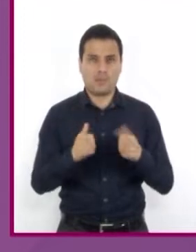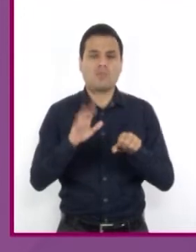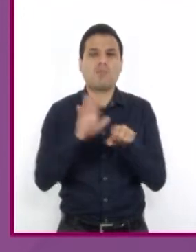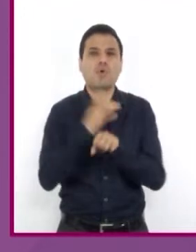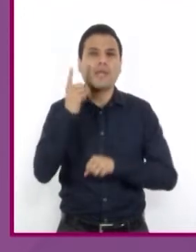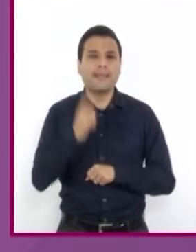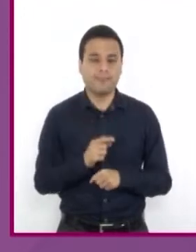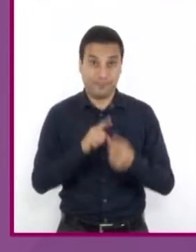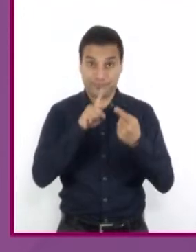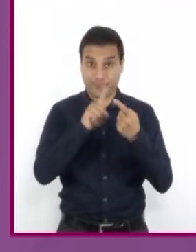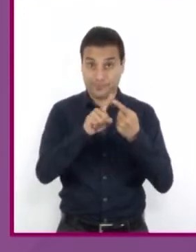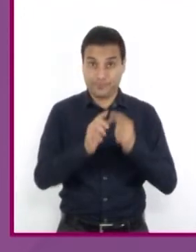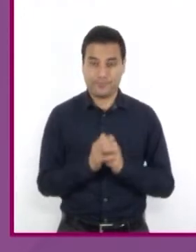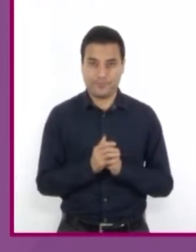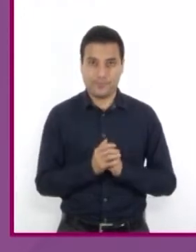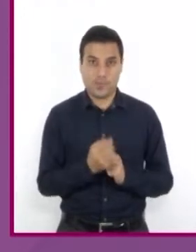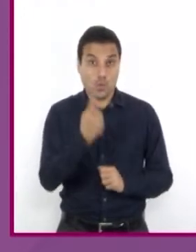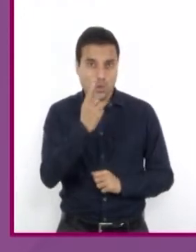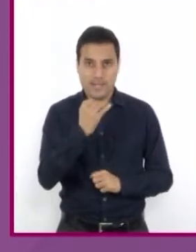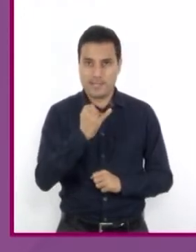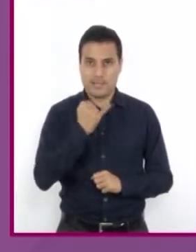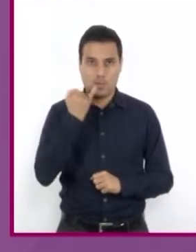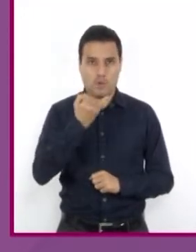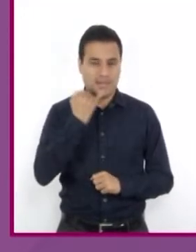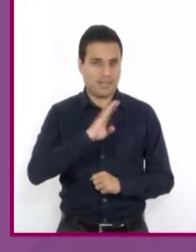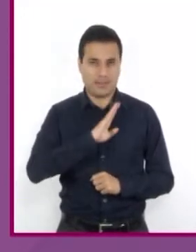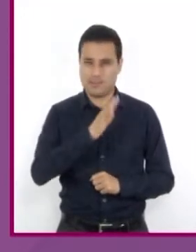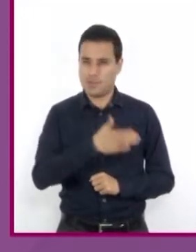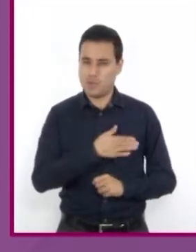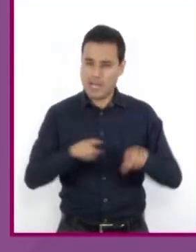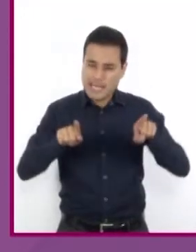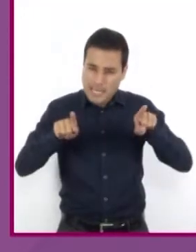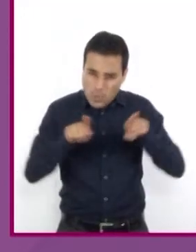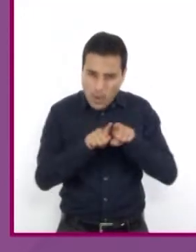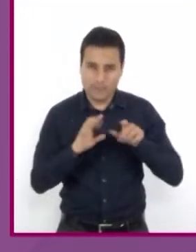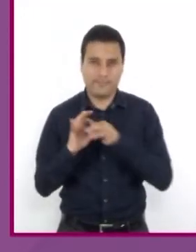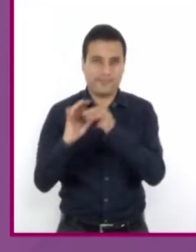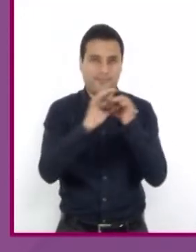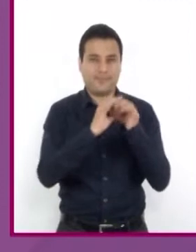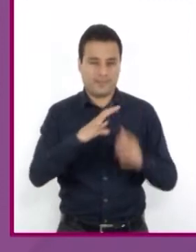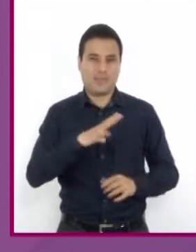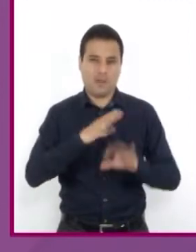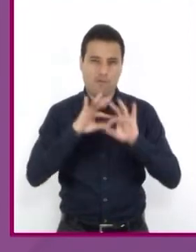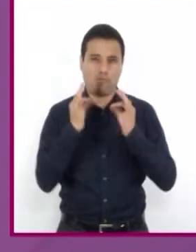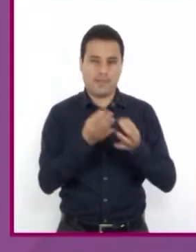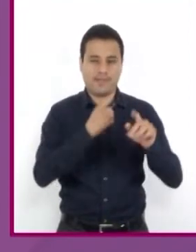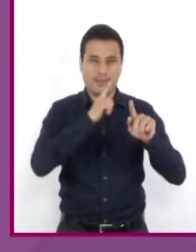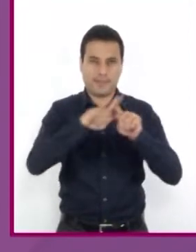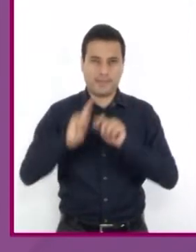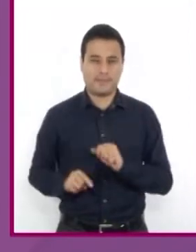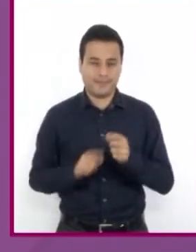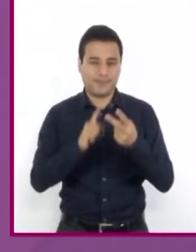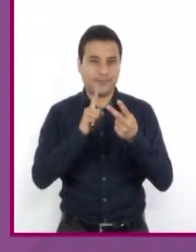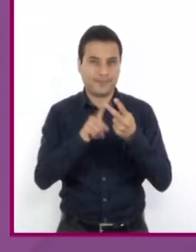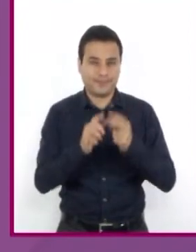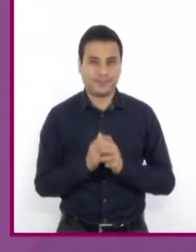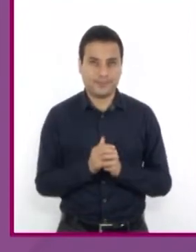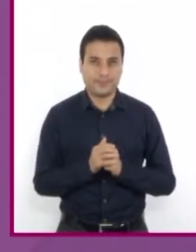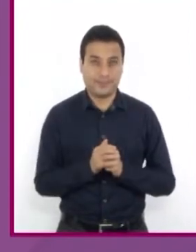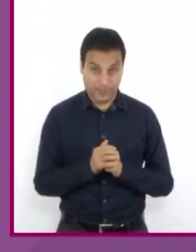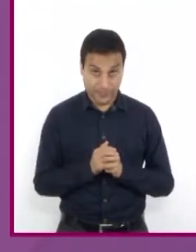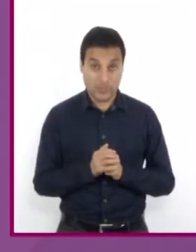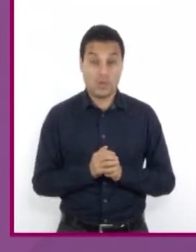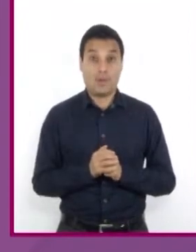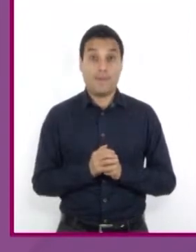Tenemos en común una misma lengua, la cual tiene muchas variantes. Inciso B. Al entrar en